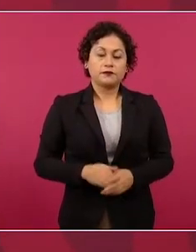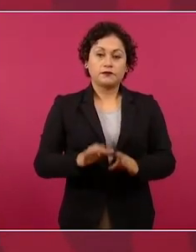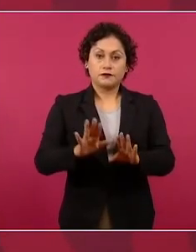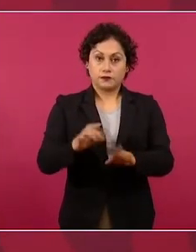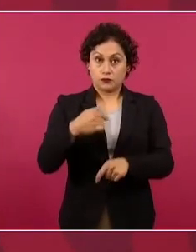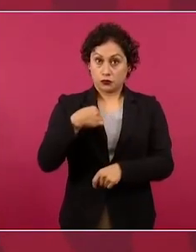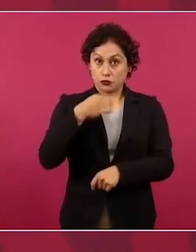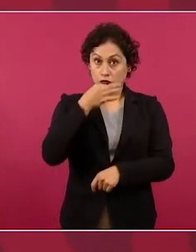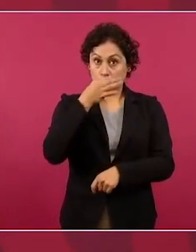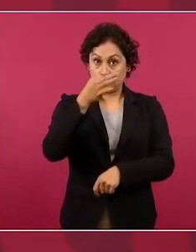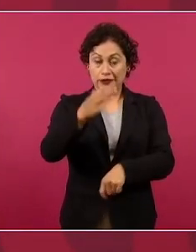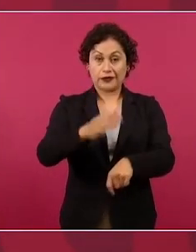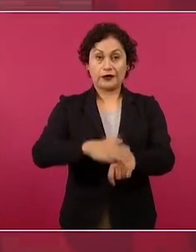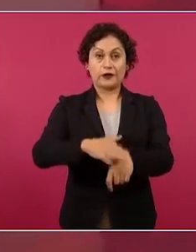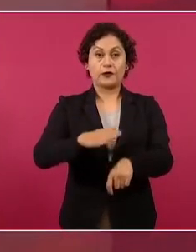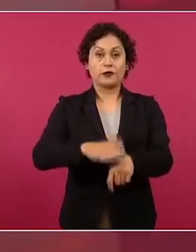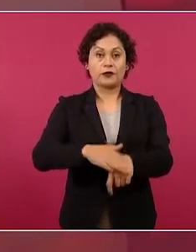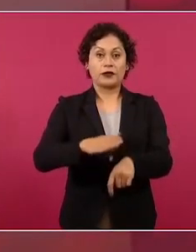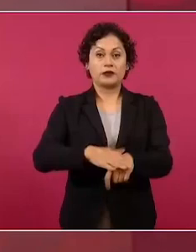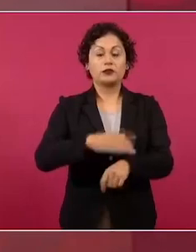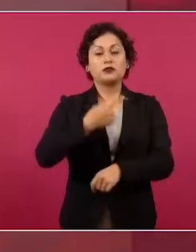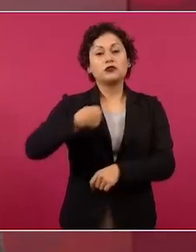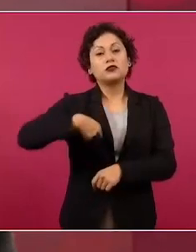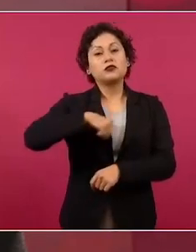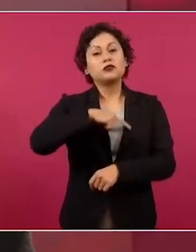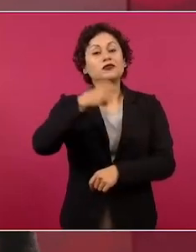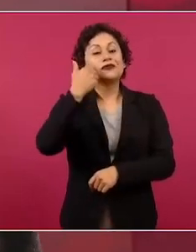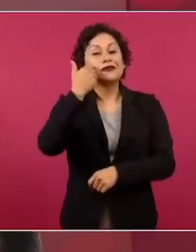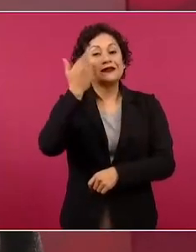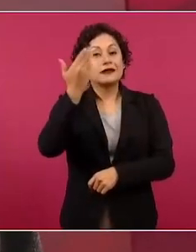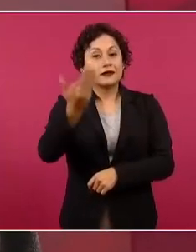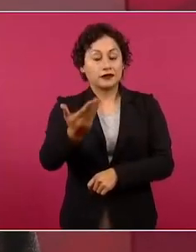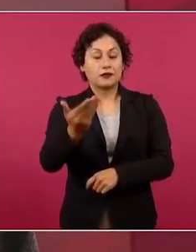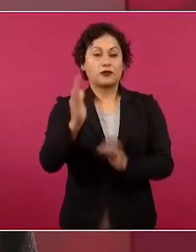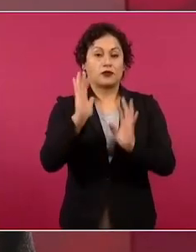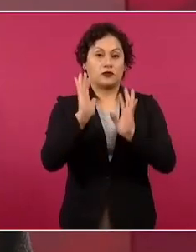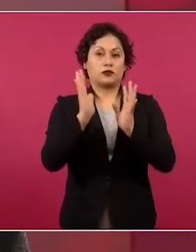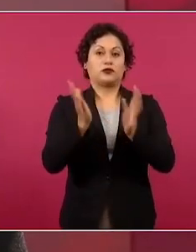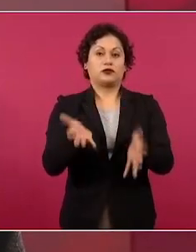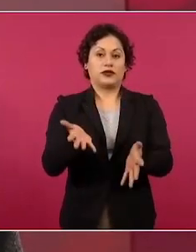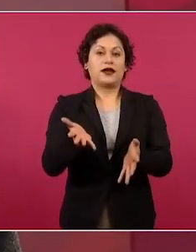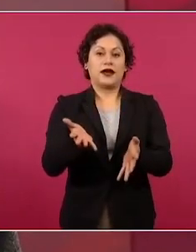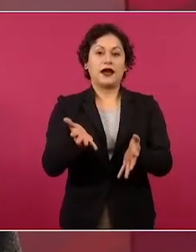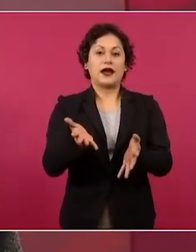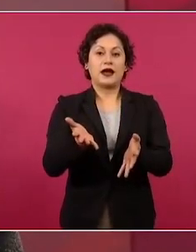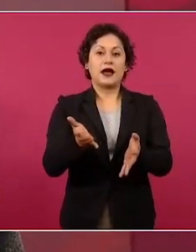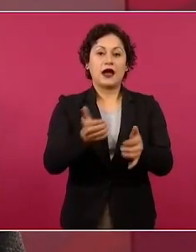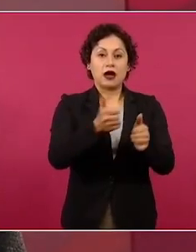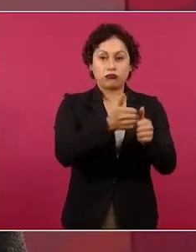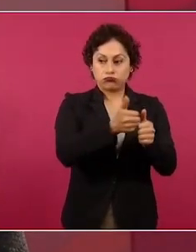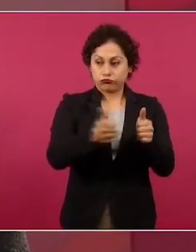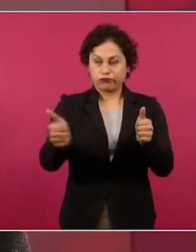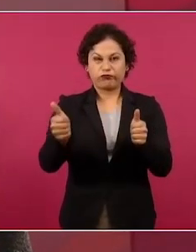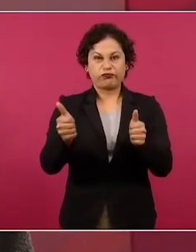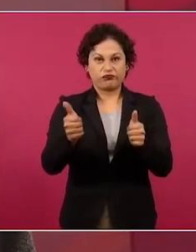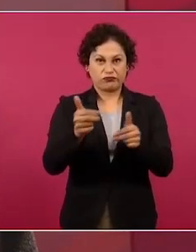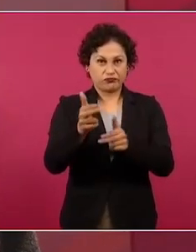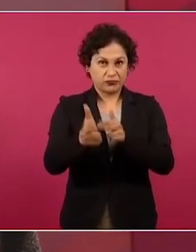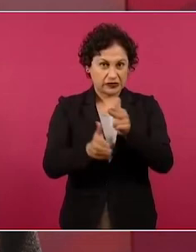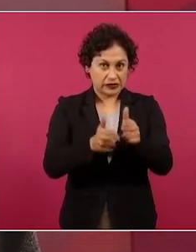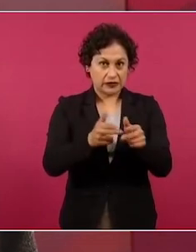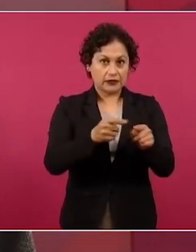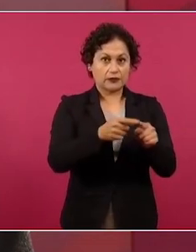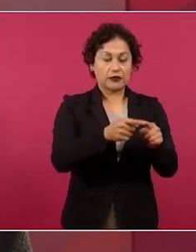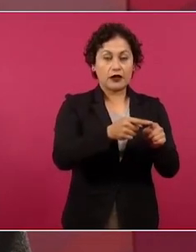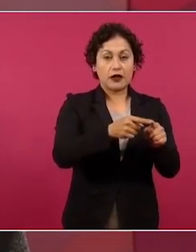que inicie la operación de este tren México